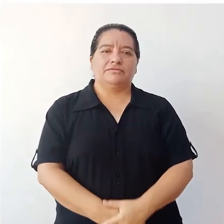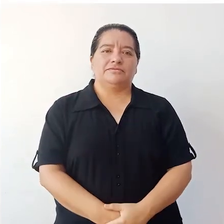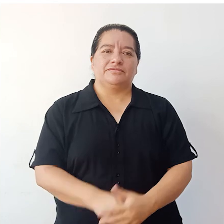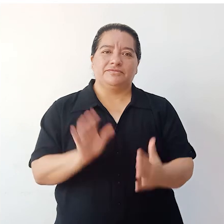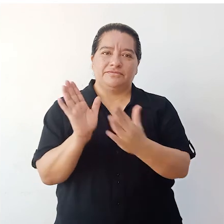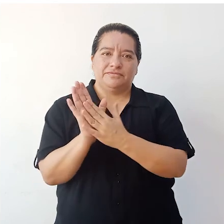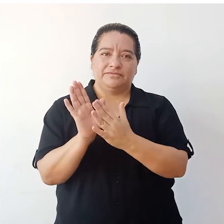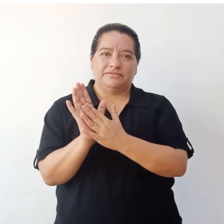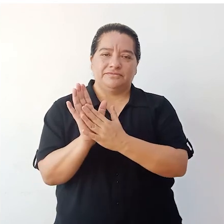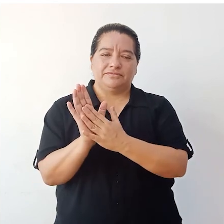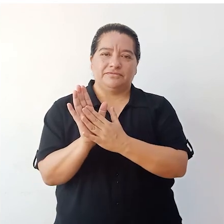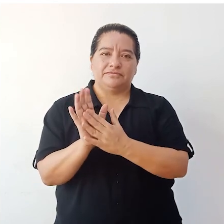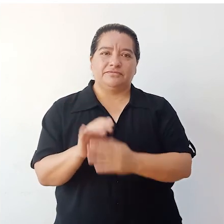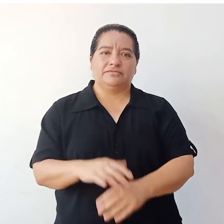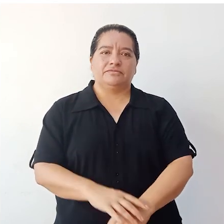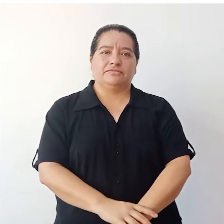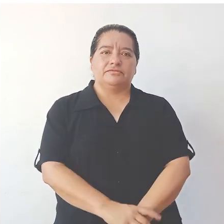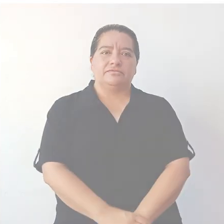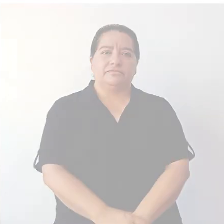Defensoría del Pueblo